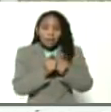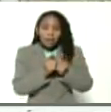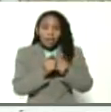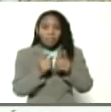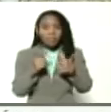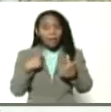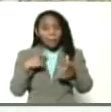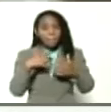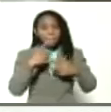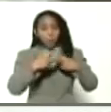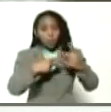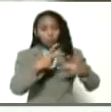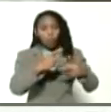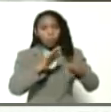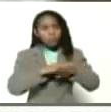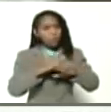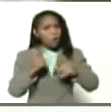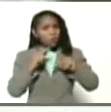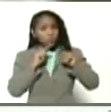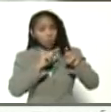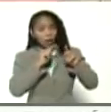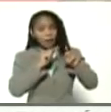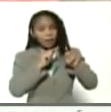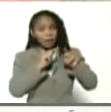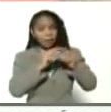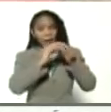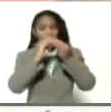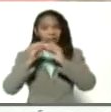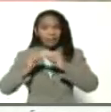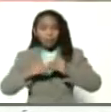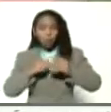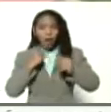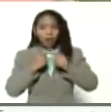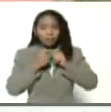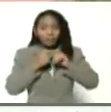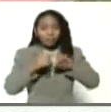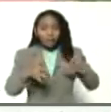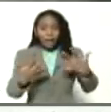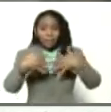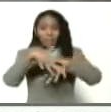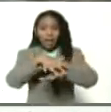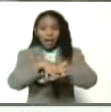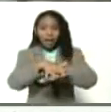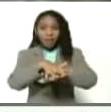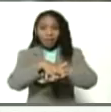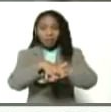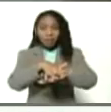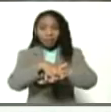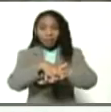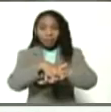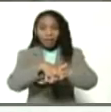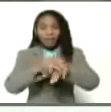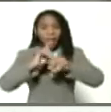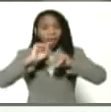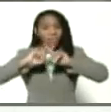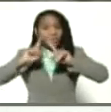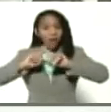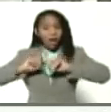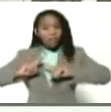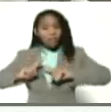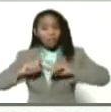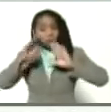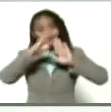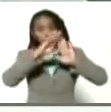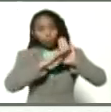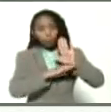porque todas ellas van configurando una red integral de las diversas escalas de la